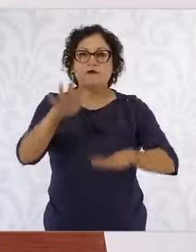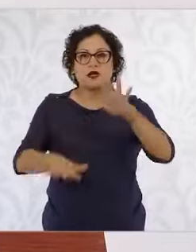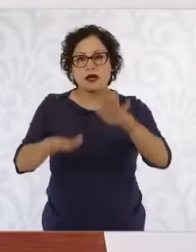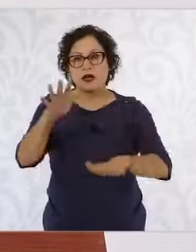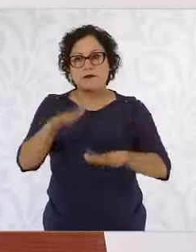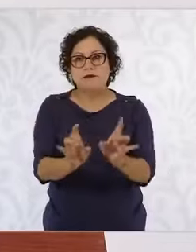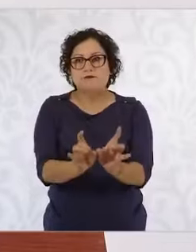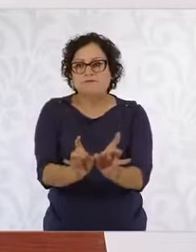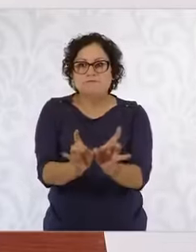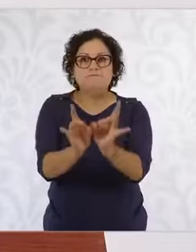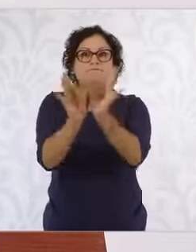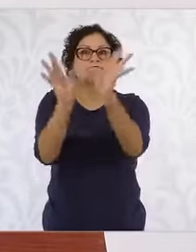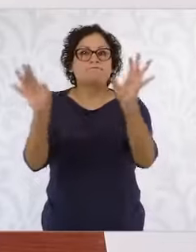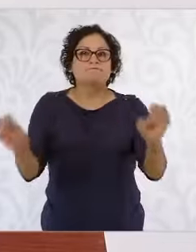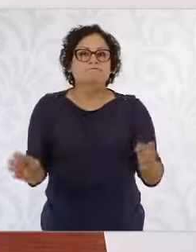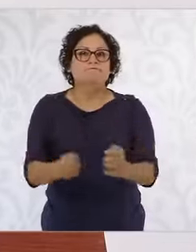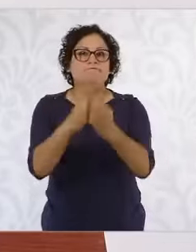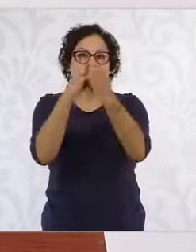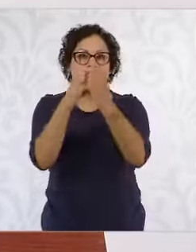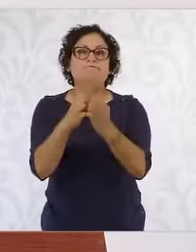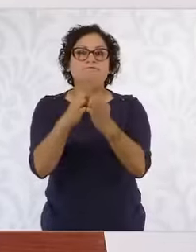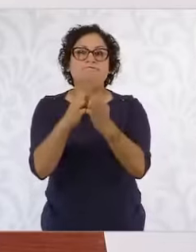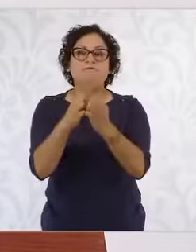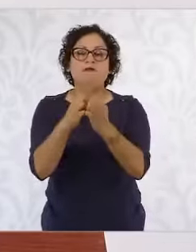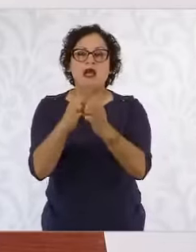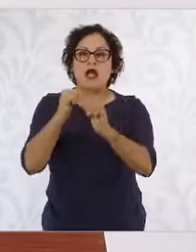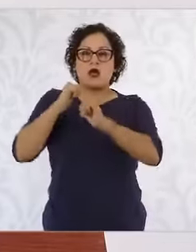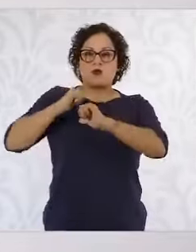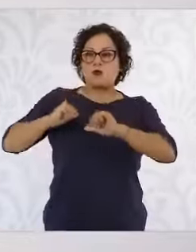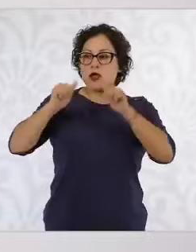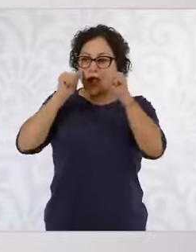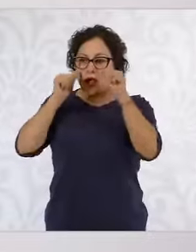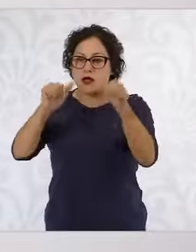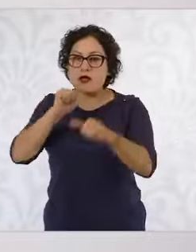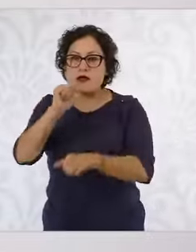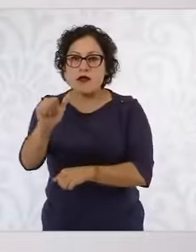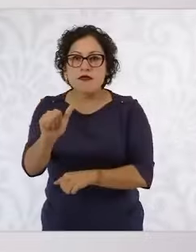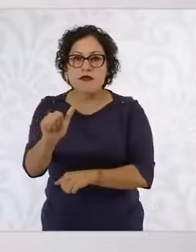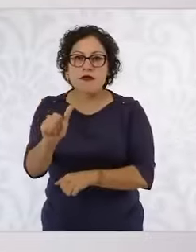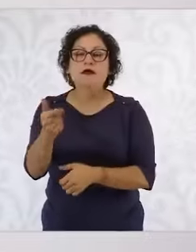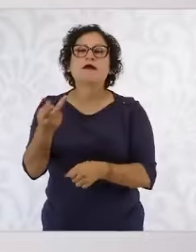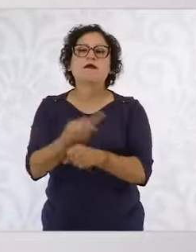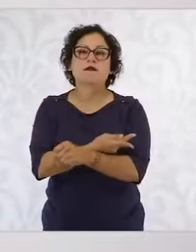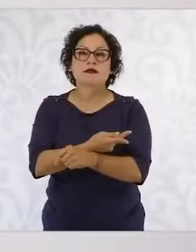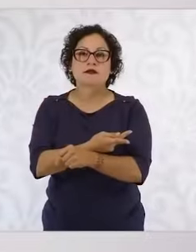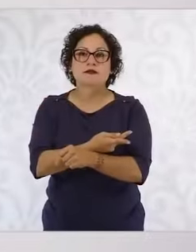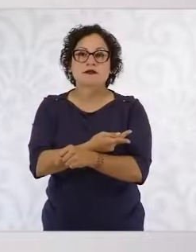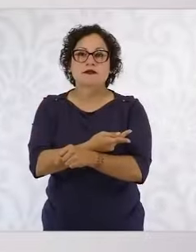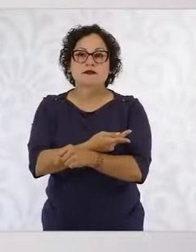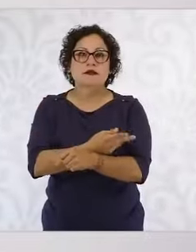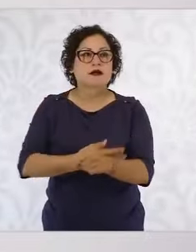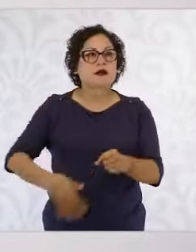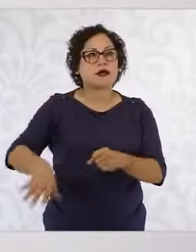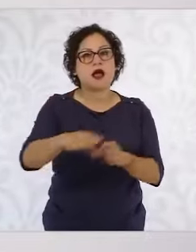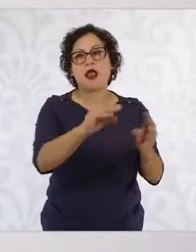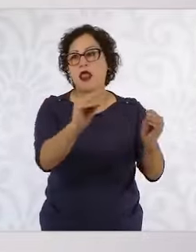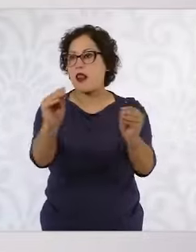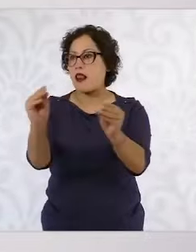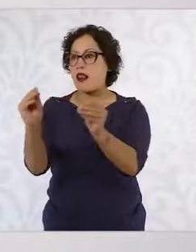estos y no hay atención de la autoridad se hace mucho ruido,